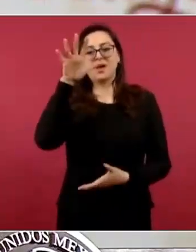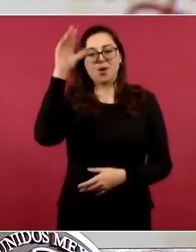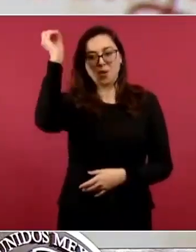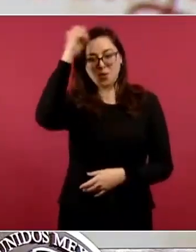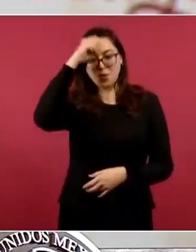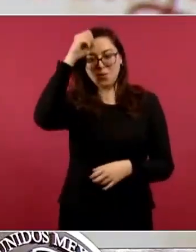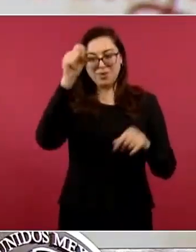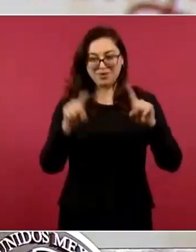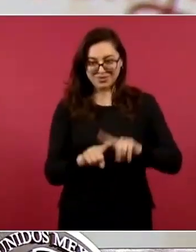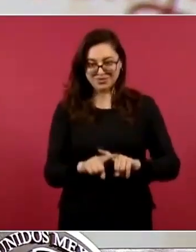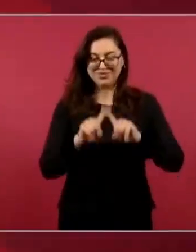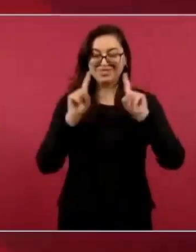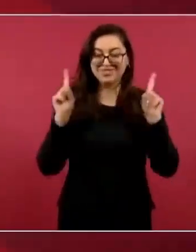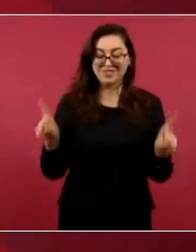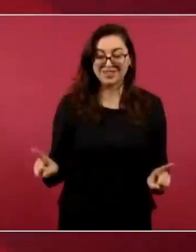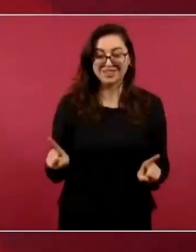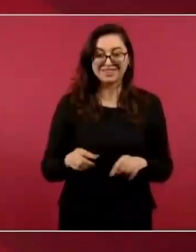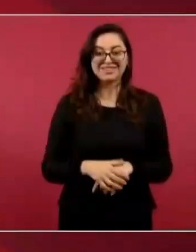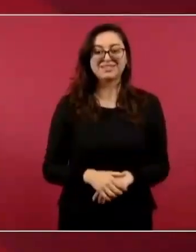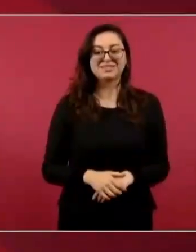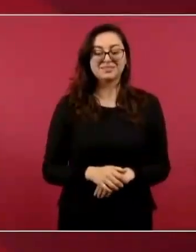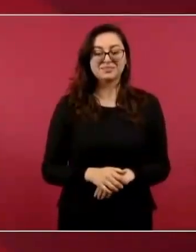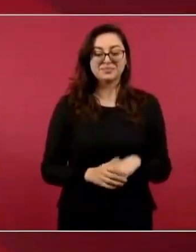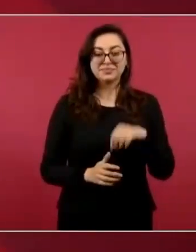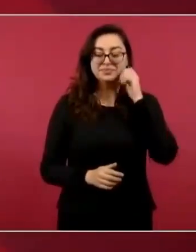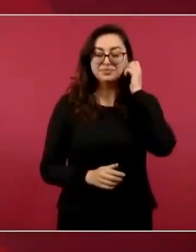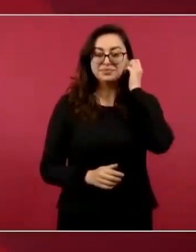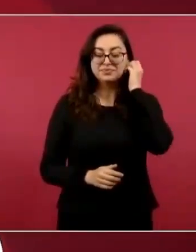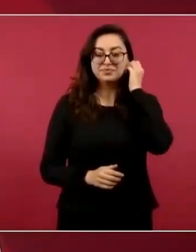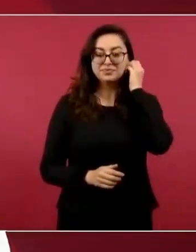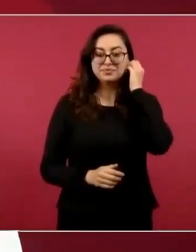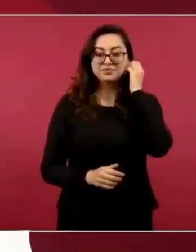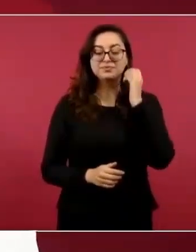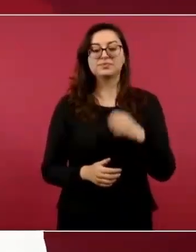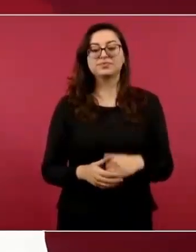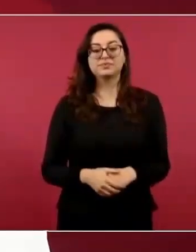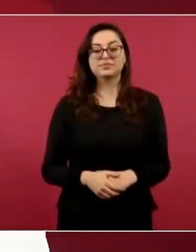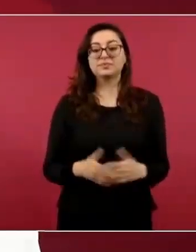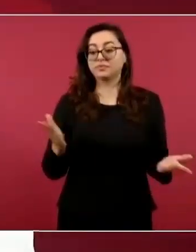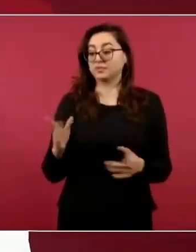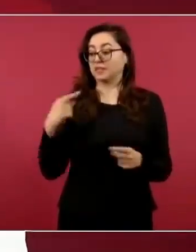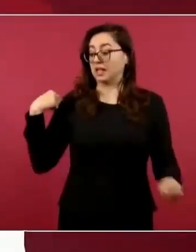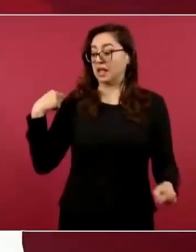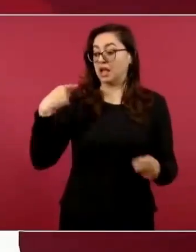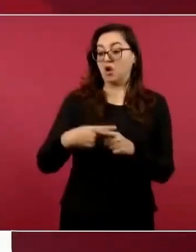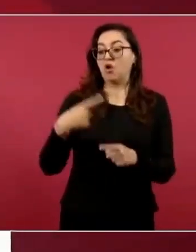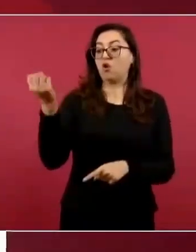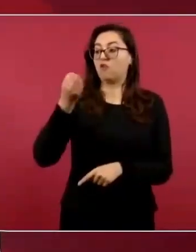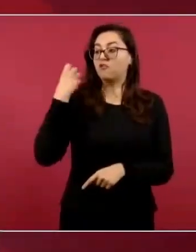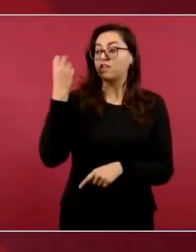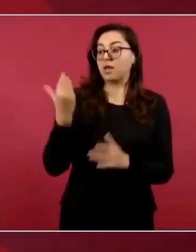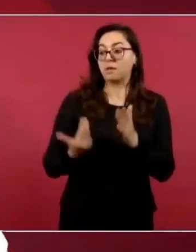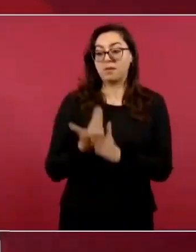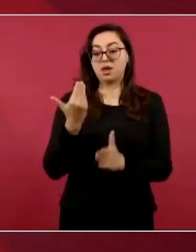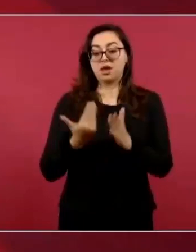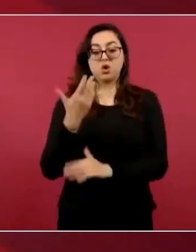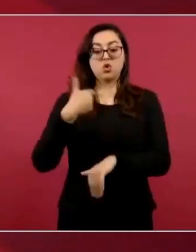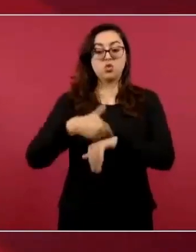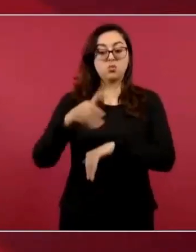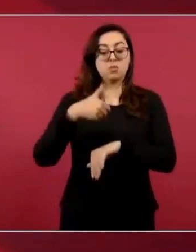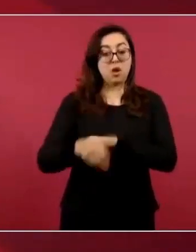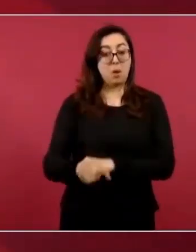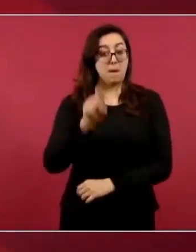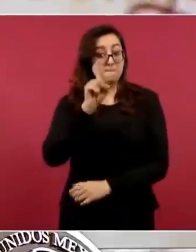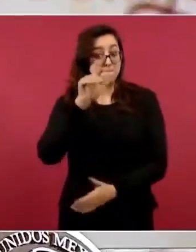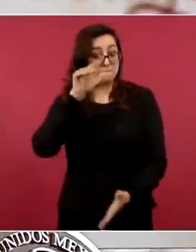la conferencia matutina del presidente de México, número mil, la empresa Rubrum hizo